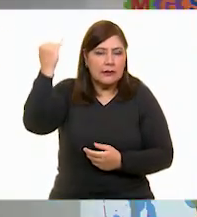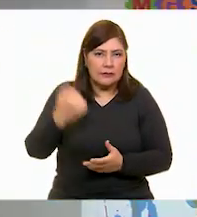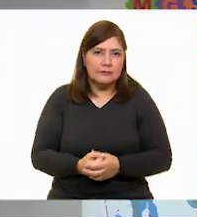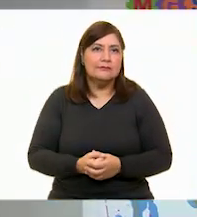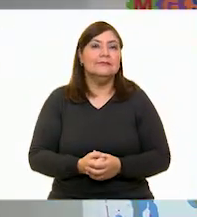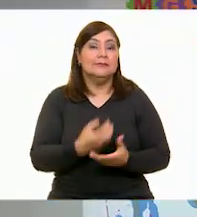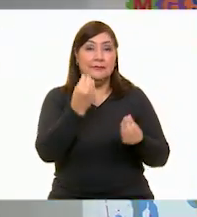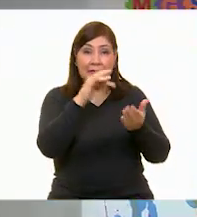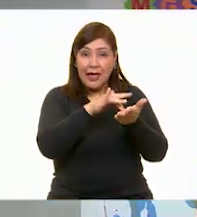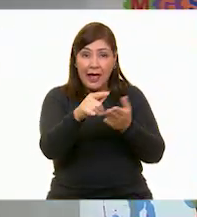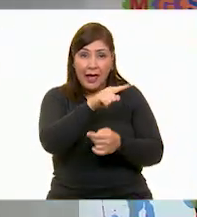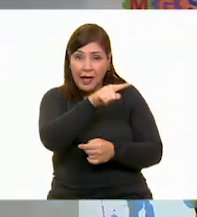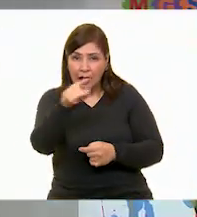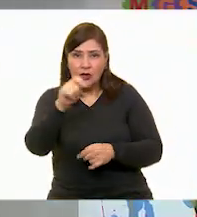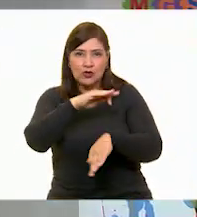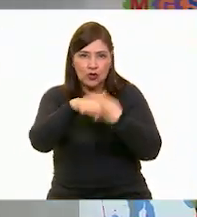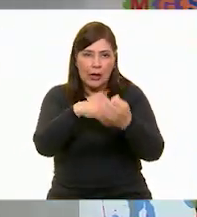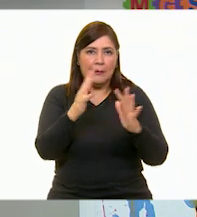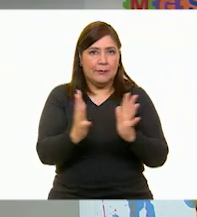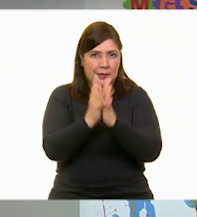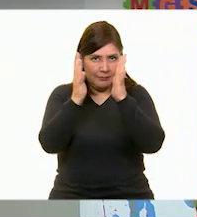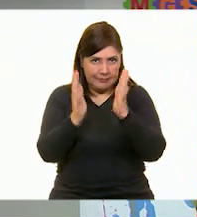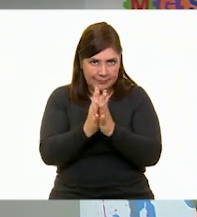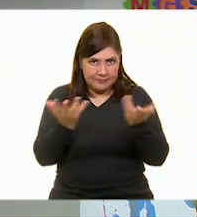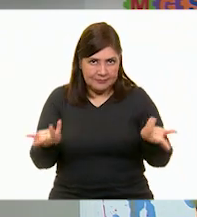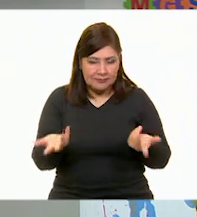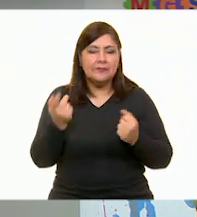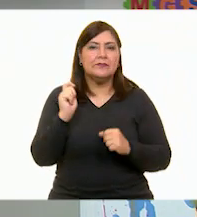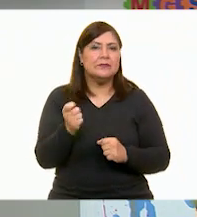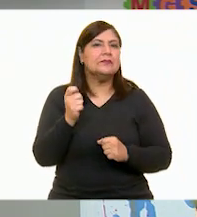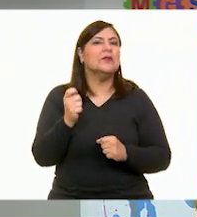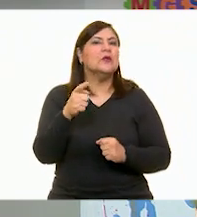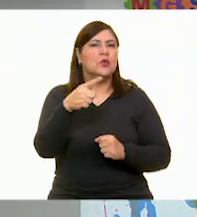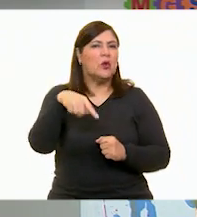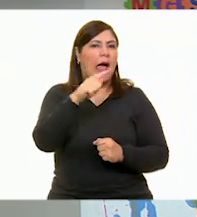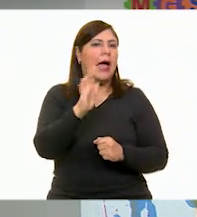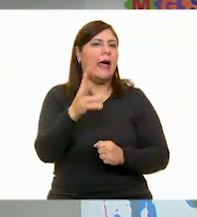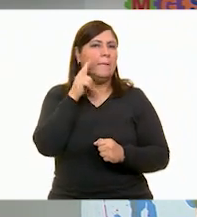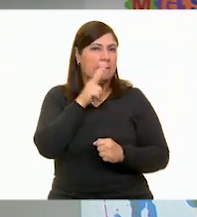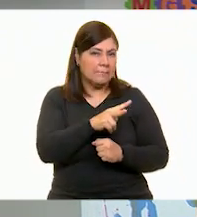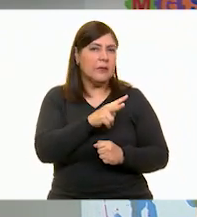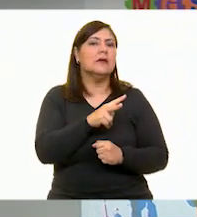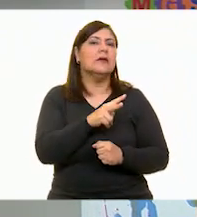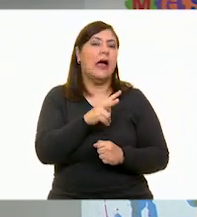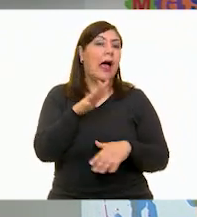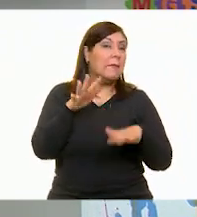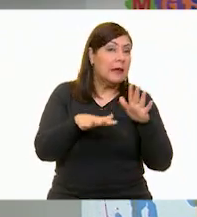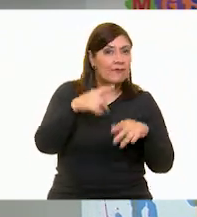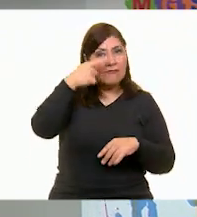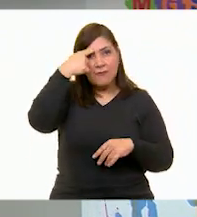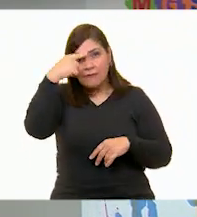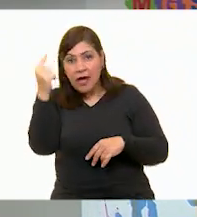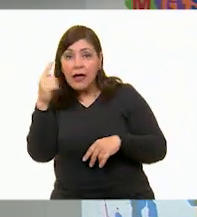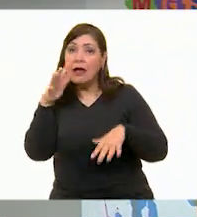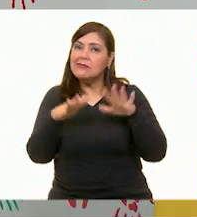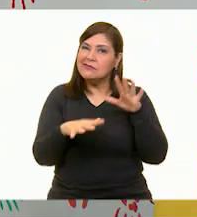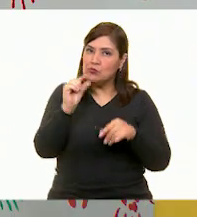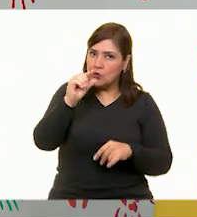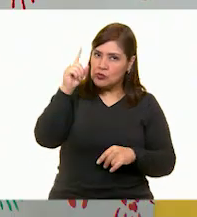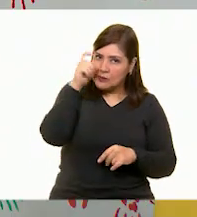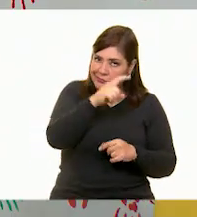Muchas gracias a todas y a todos por su participación. Como vemos, a veces es fácil y a veces no tanto trabajar en grupo.